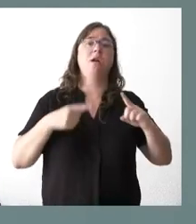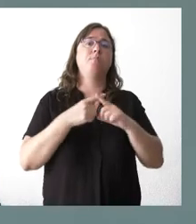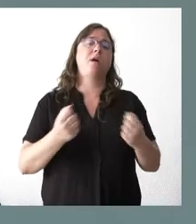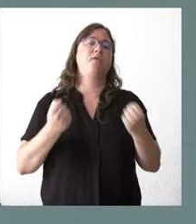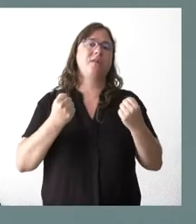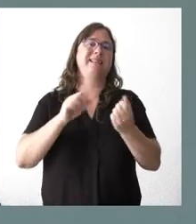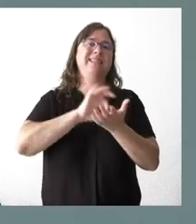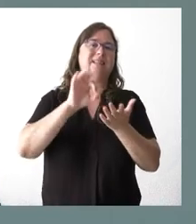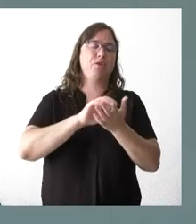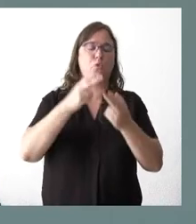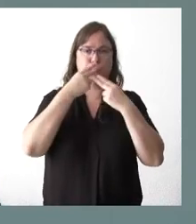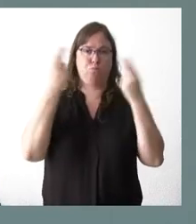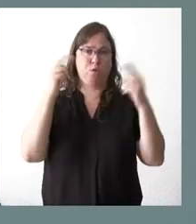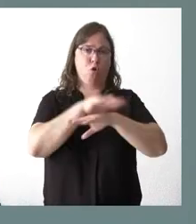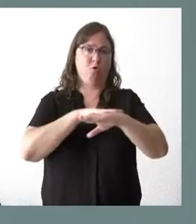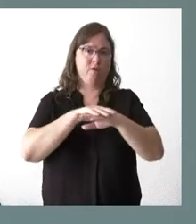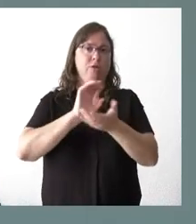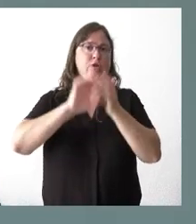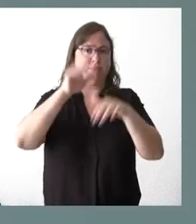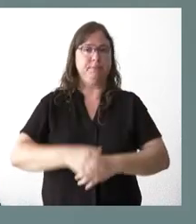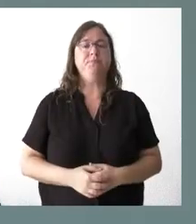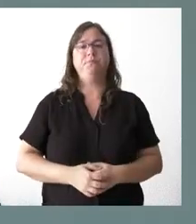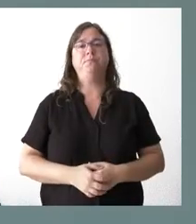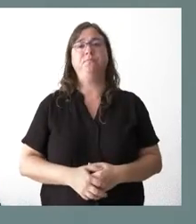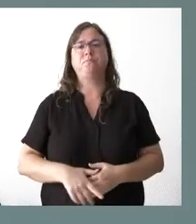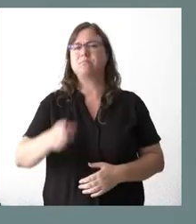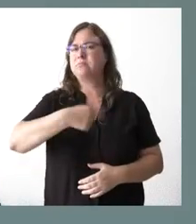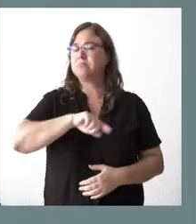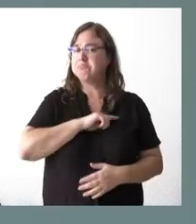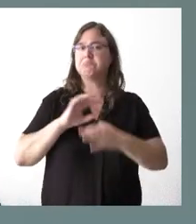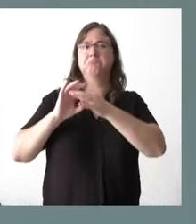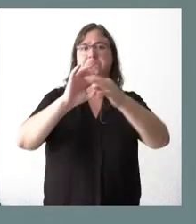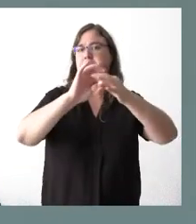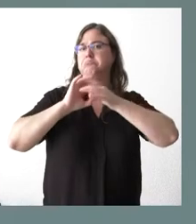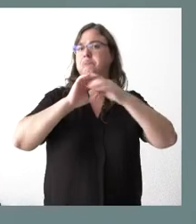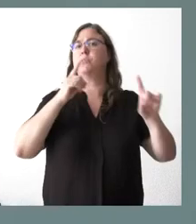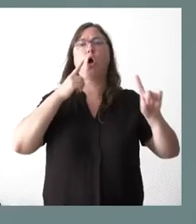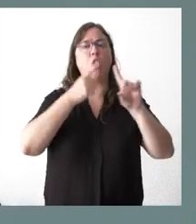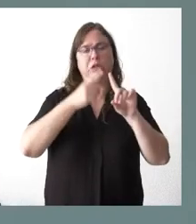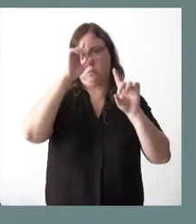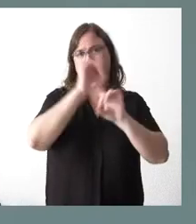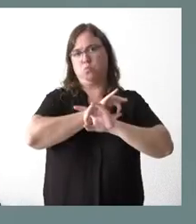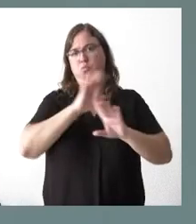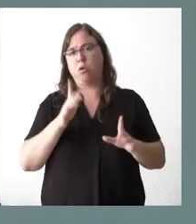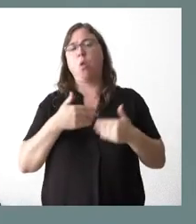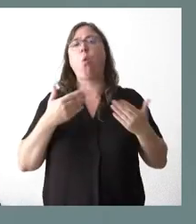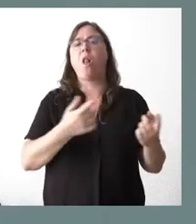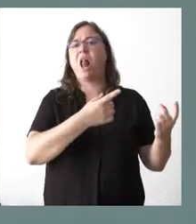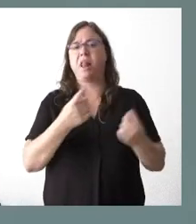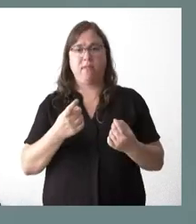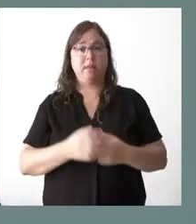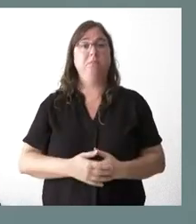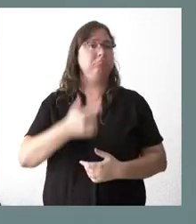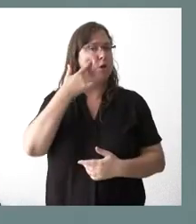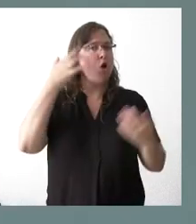esenciales que presta la Junta de Castilla y León. Estamos muy en sintonía de cuáles son los objetivos que deben inspirar la acción presupuestaria. Como es